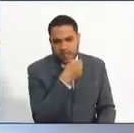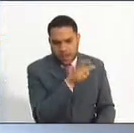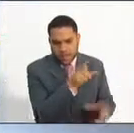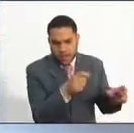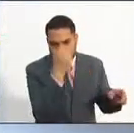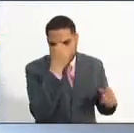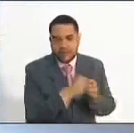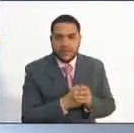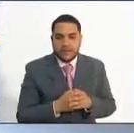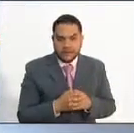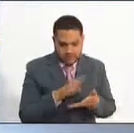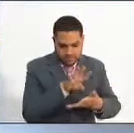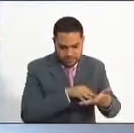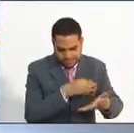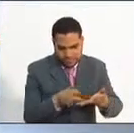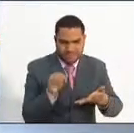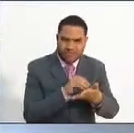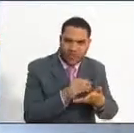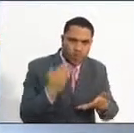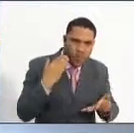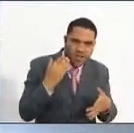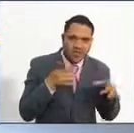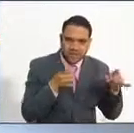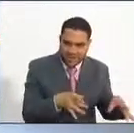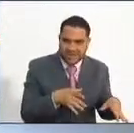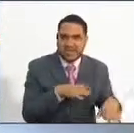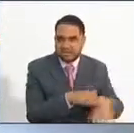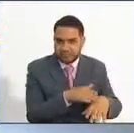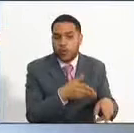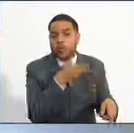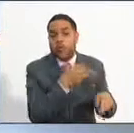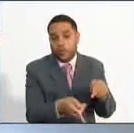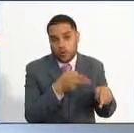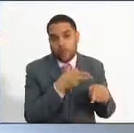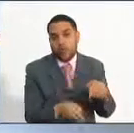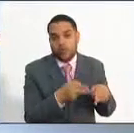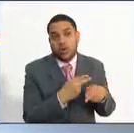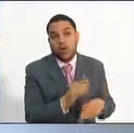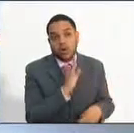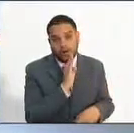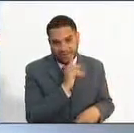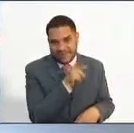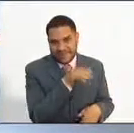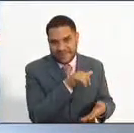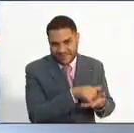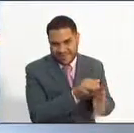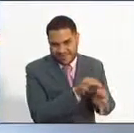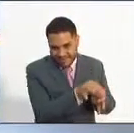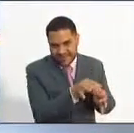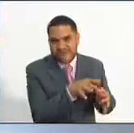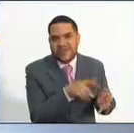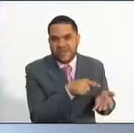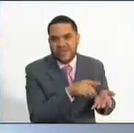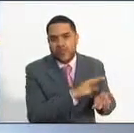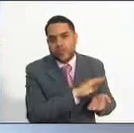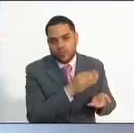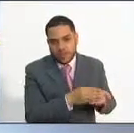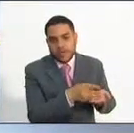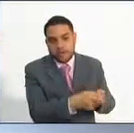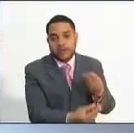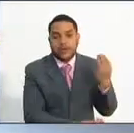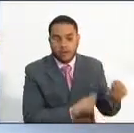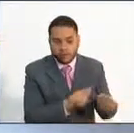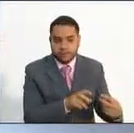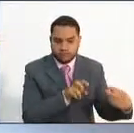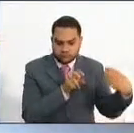preciso y concreto y dentro de muy poco estaremos convocando a los aspirantes de esta entidad territorial a que presenten la